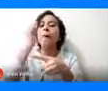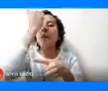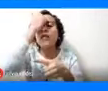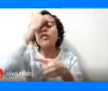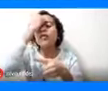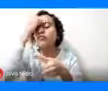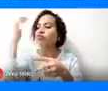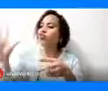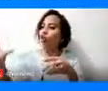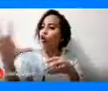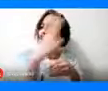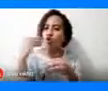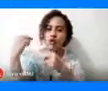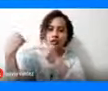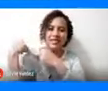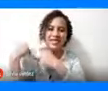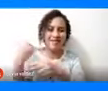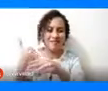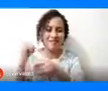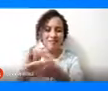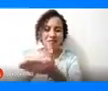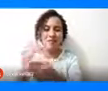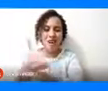corresponsabilidad que tanto hemos hablado,